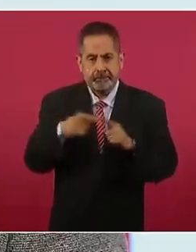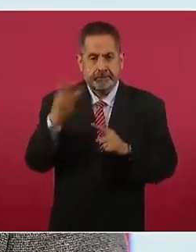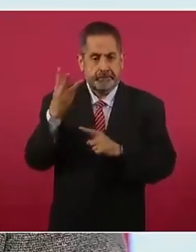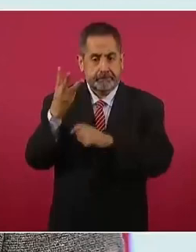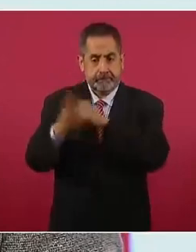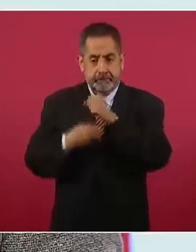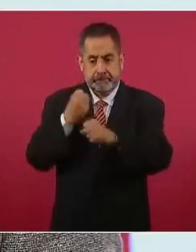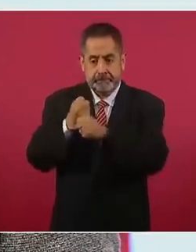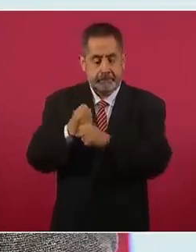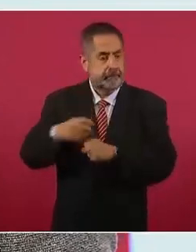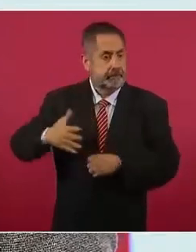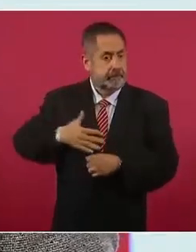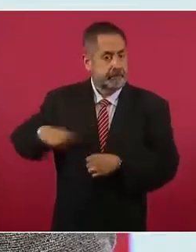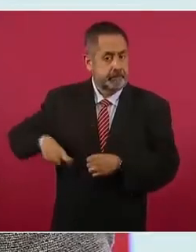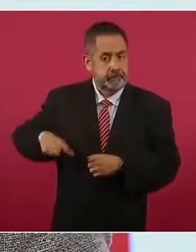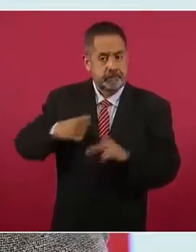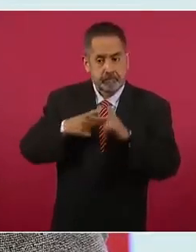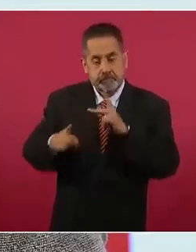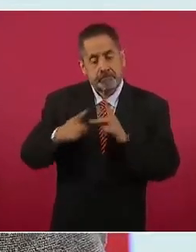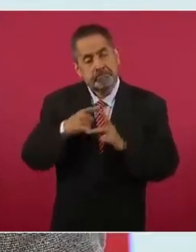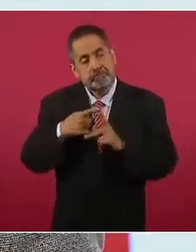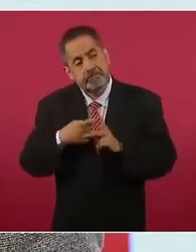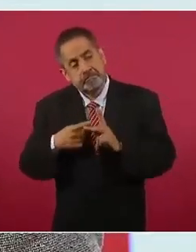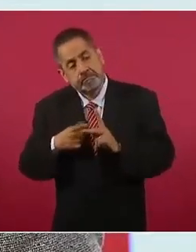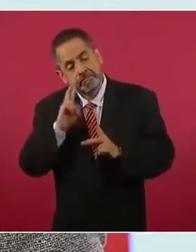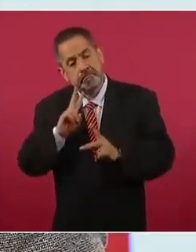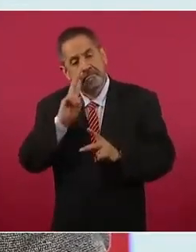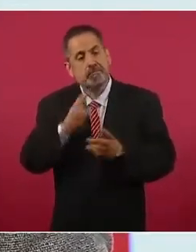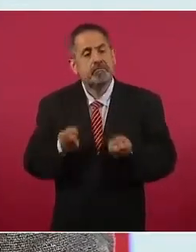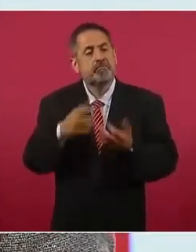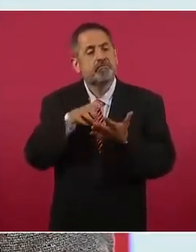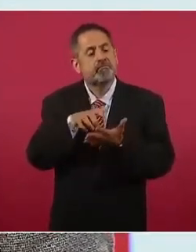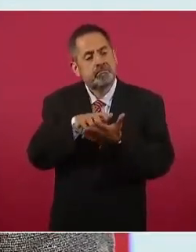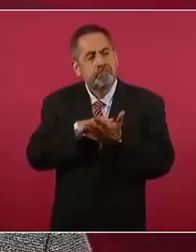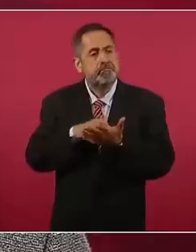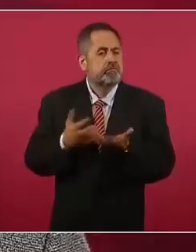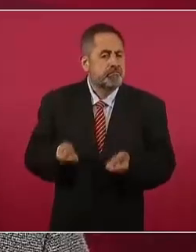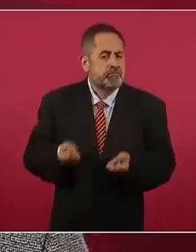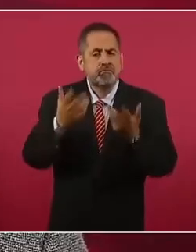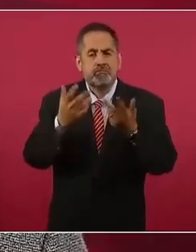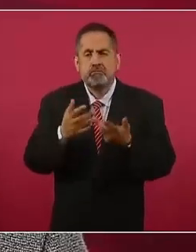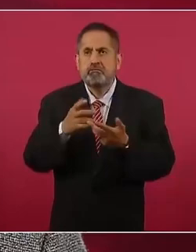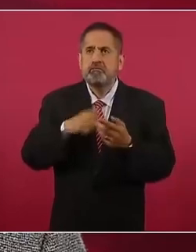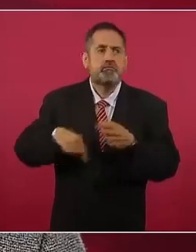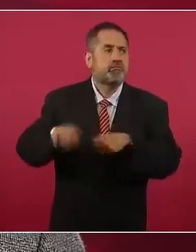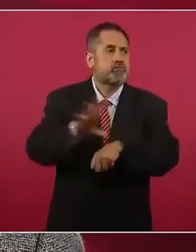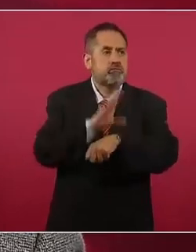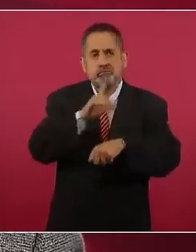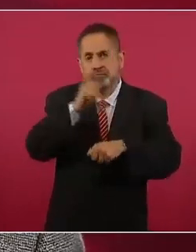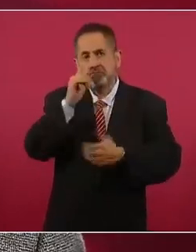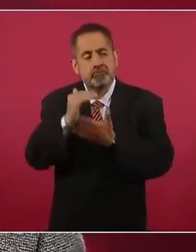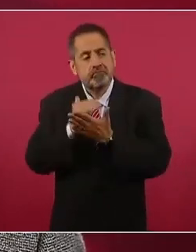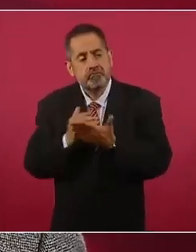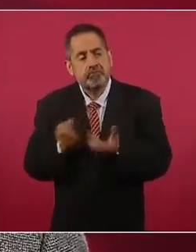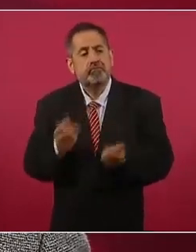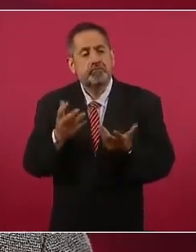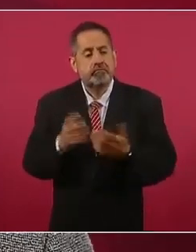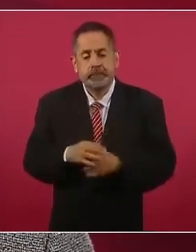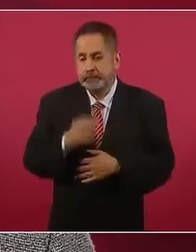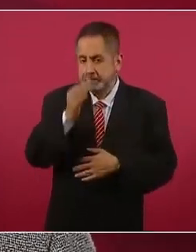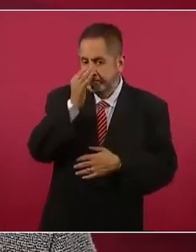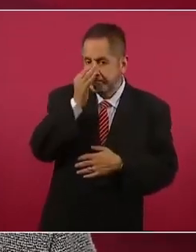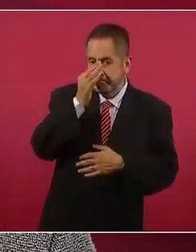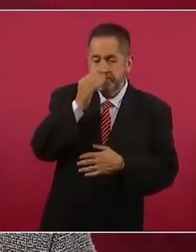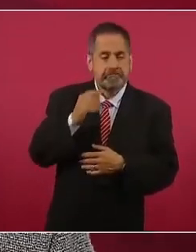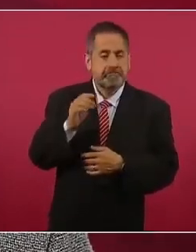años de este gobierno se han medido cuál ha sido el impacto del ahorro del consumo y solamente